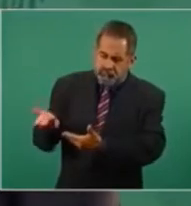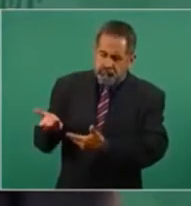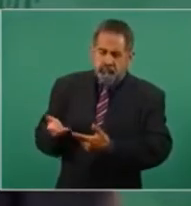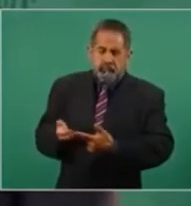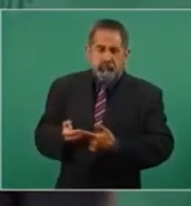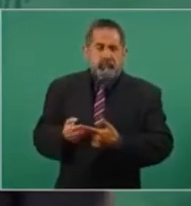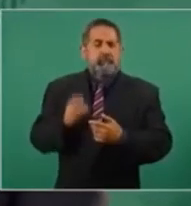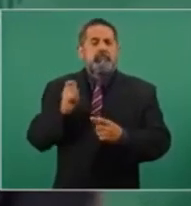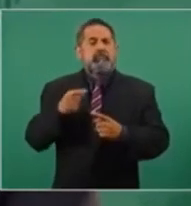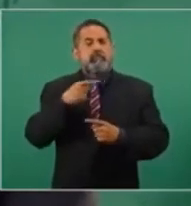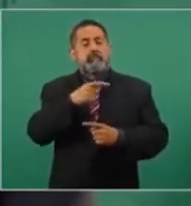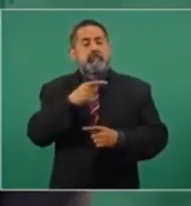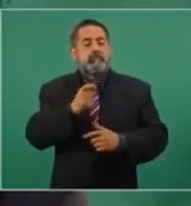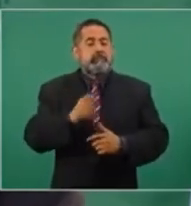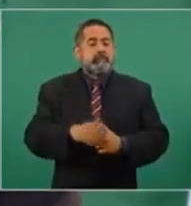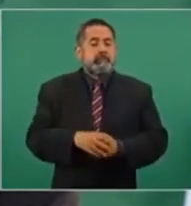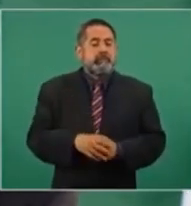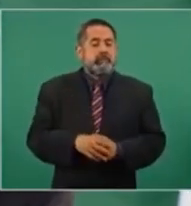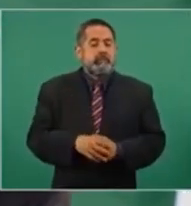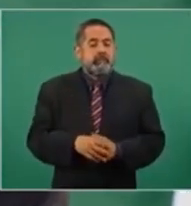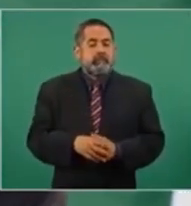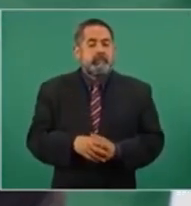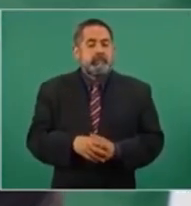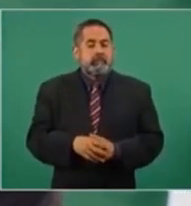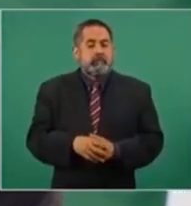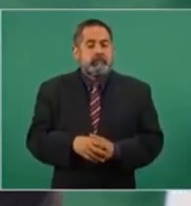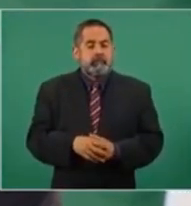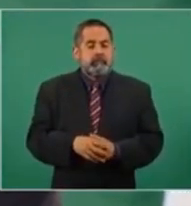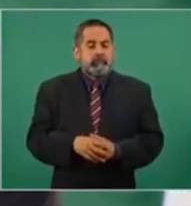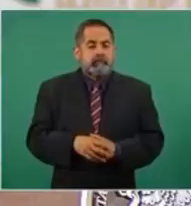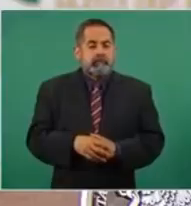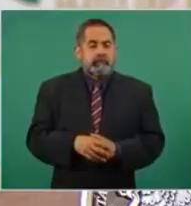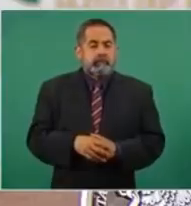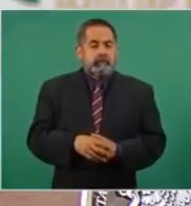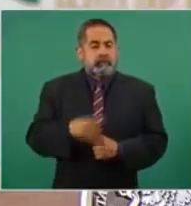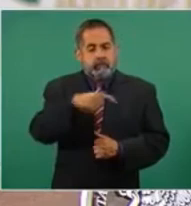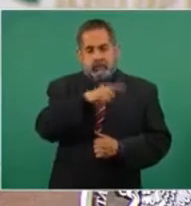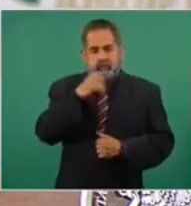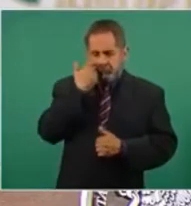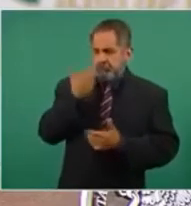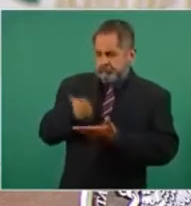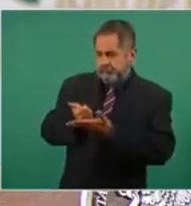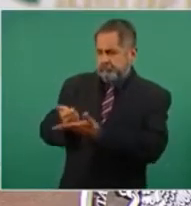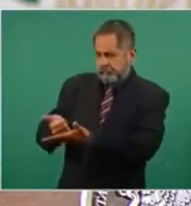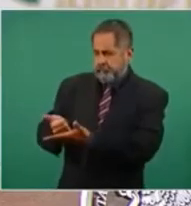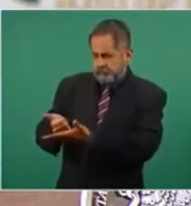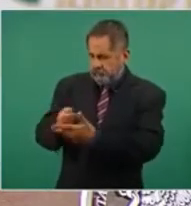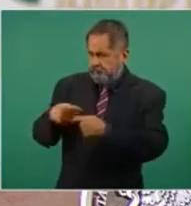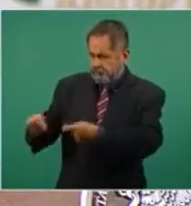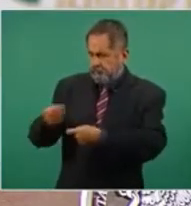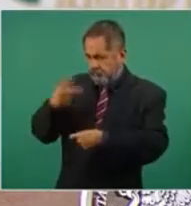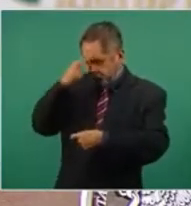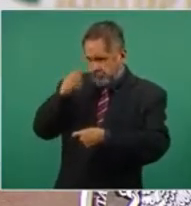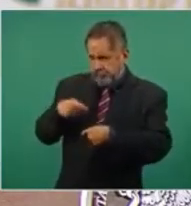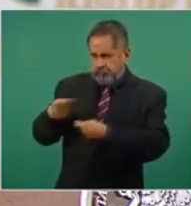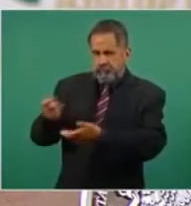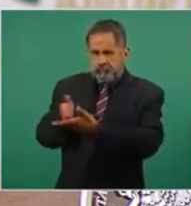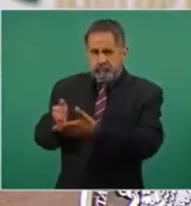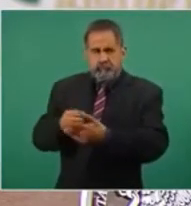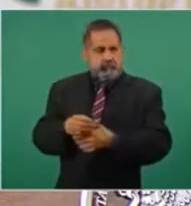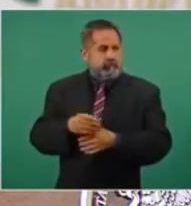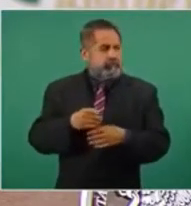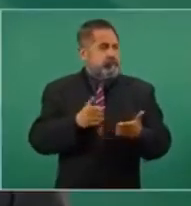querían ayudar enviando